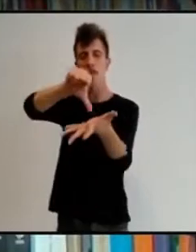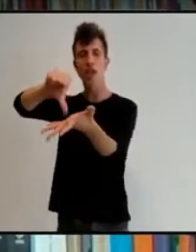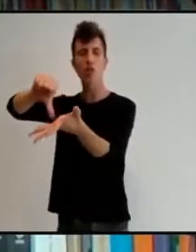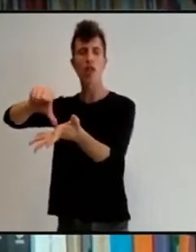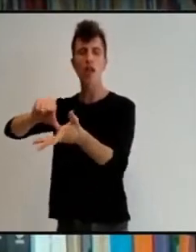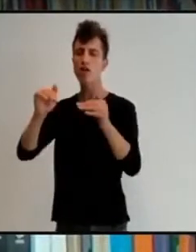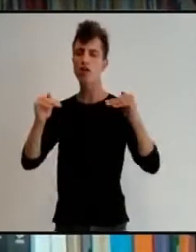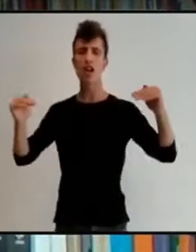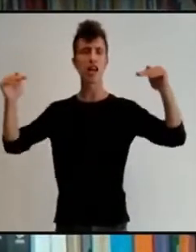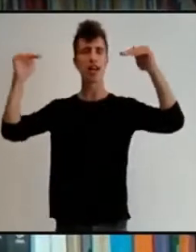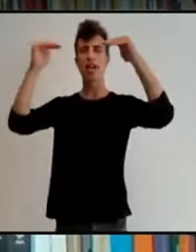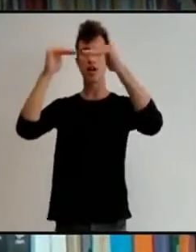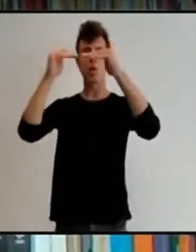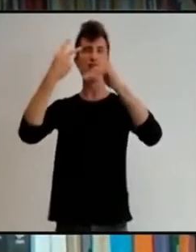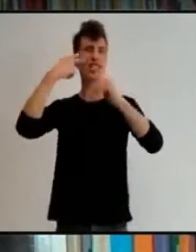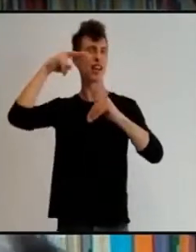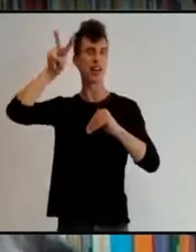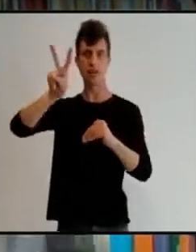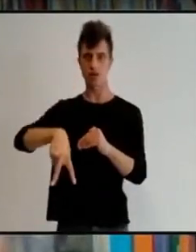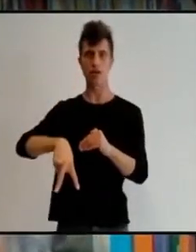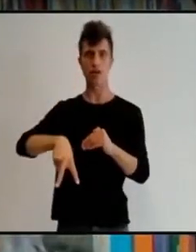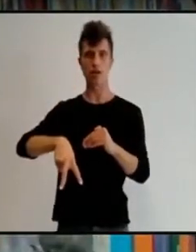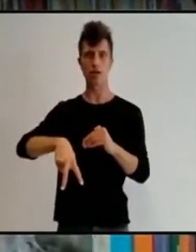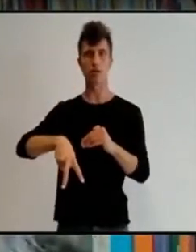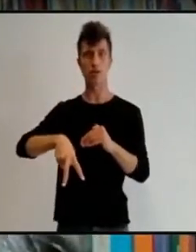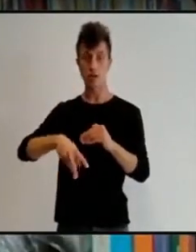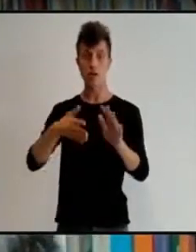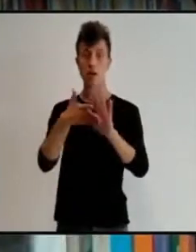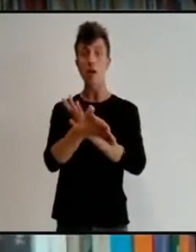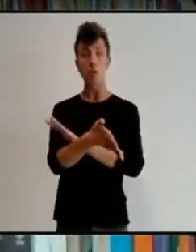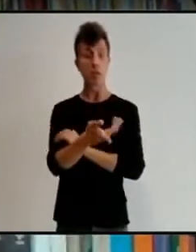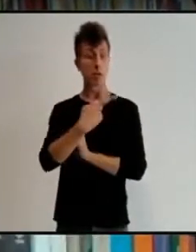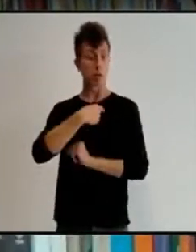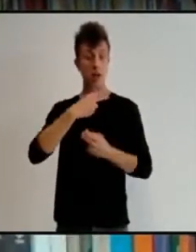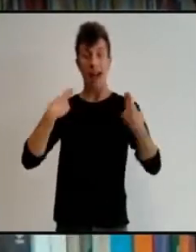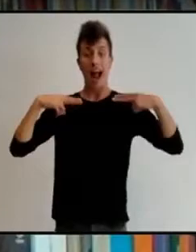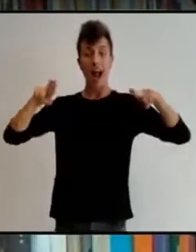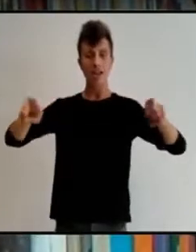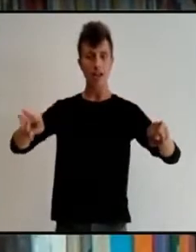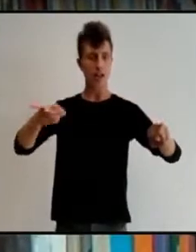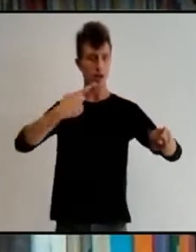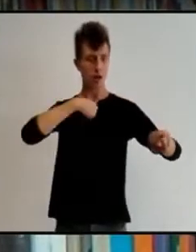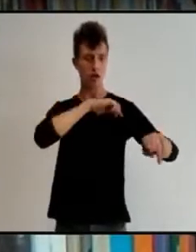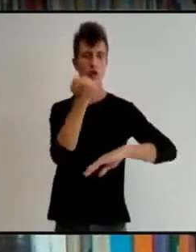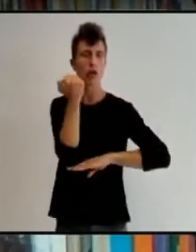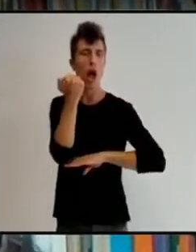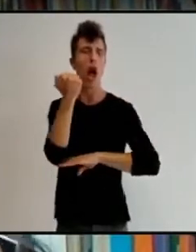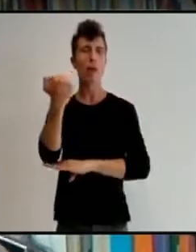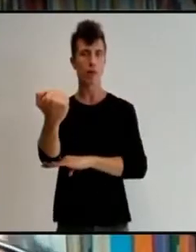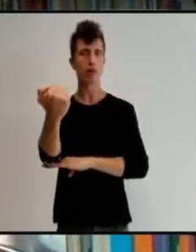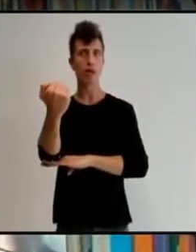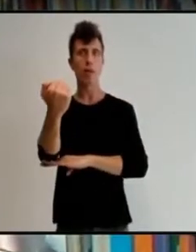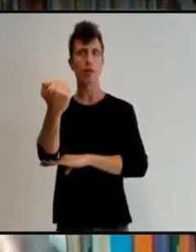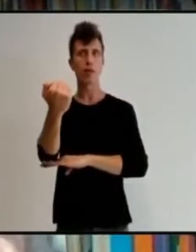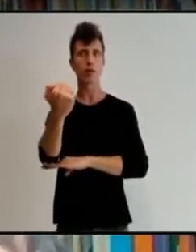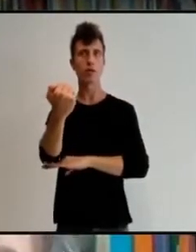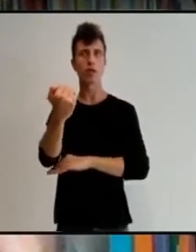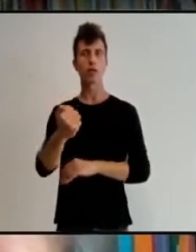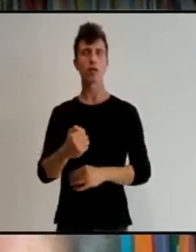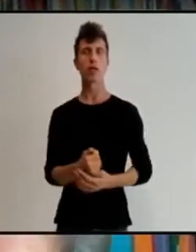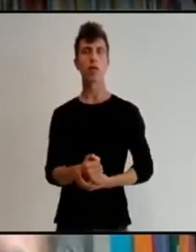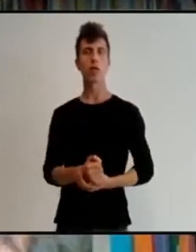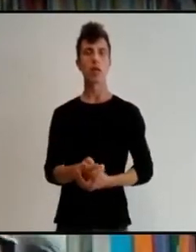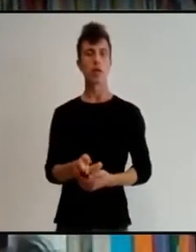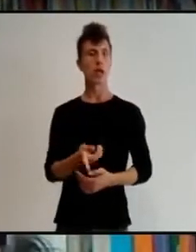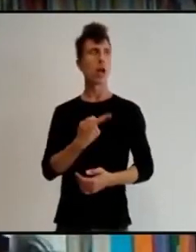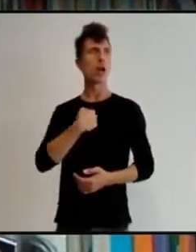estamos aportando a Lleida y a los sitios en donde vivimos, pues nuestros saberes, nuestro